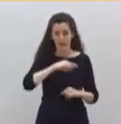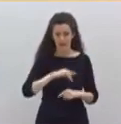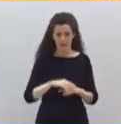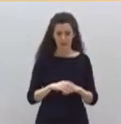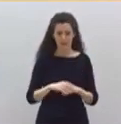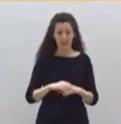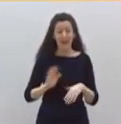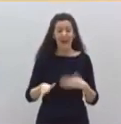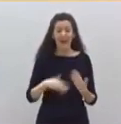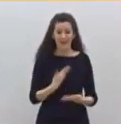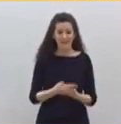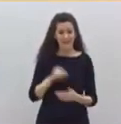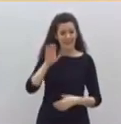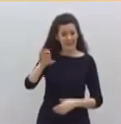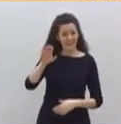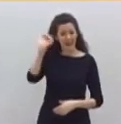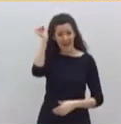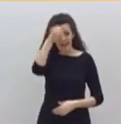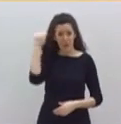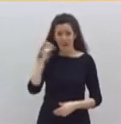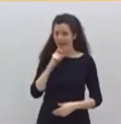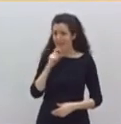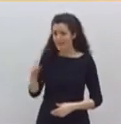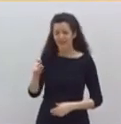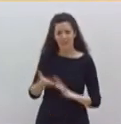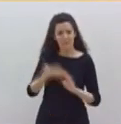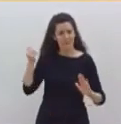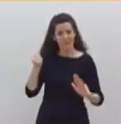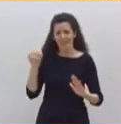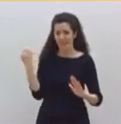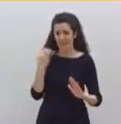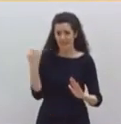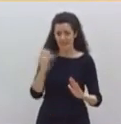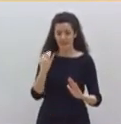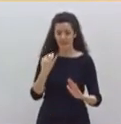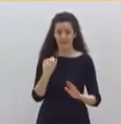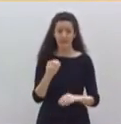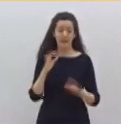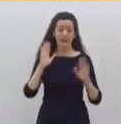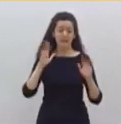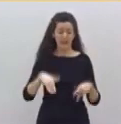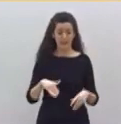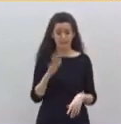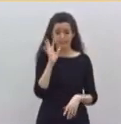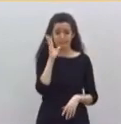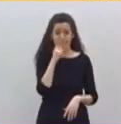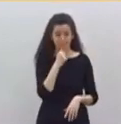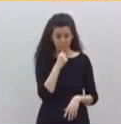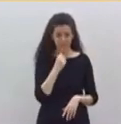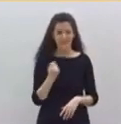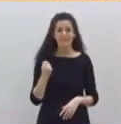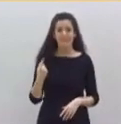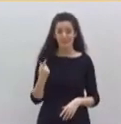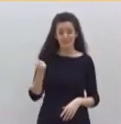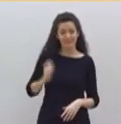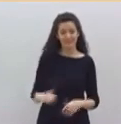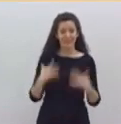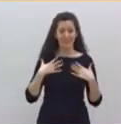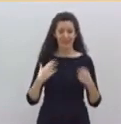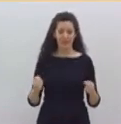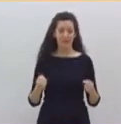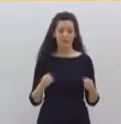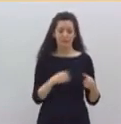teniendo ahora que aislar a mil sanitarios, habiéndoles sometido a un riesgo de poder perder su propia vida.